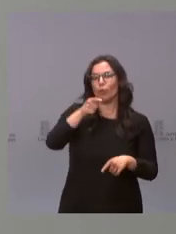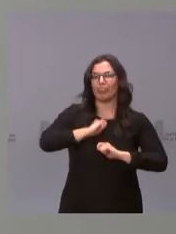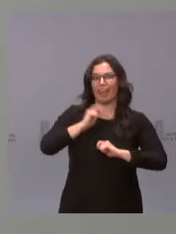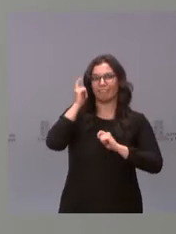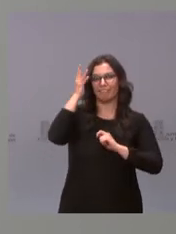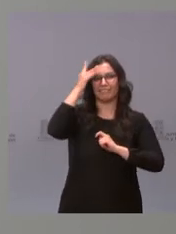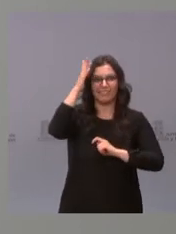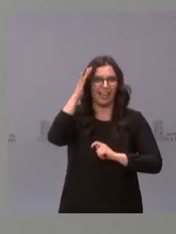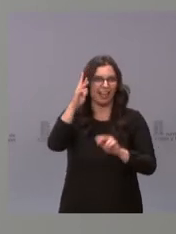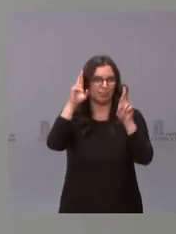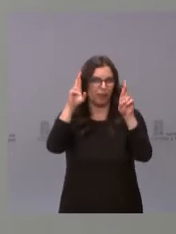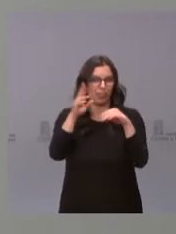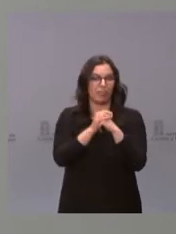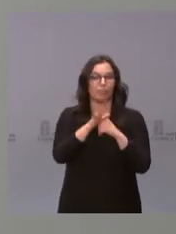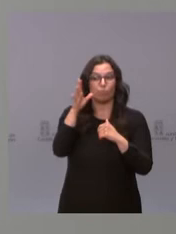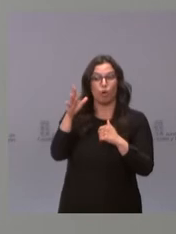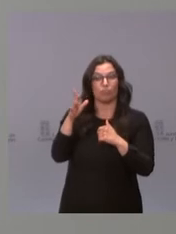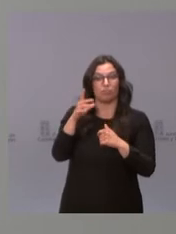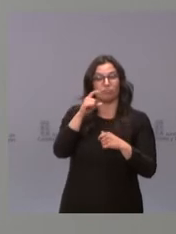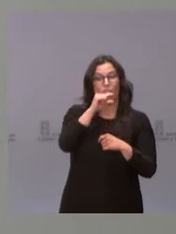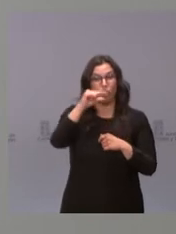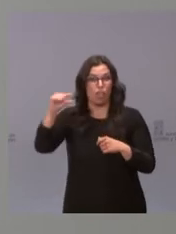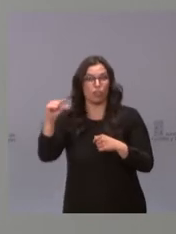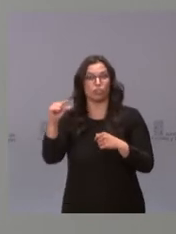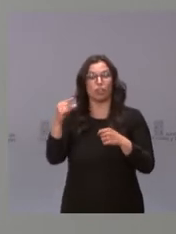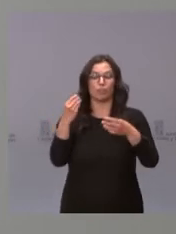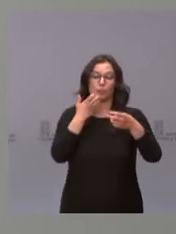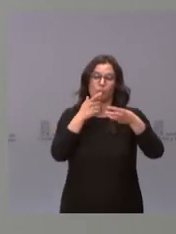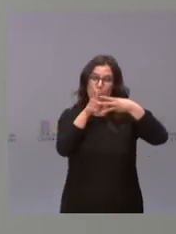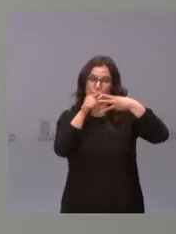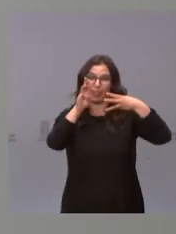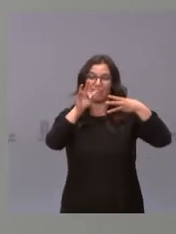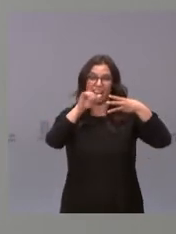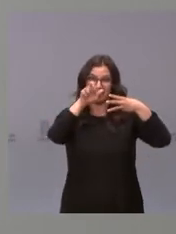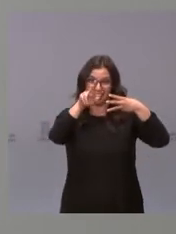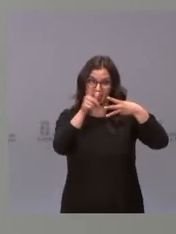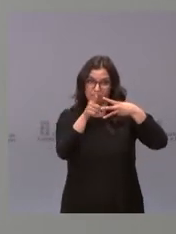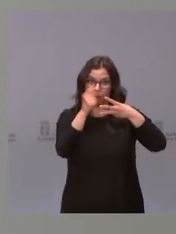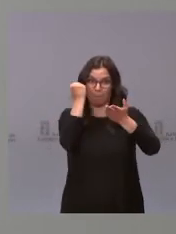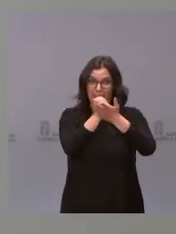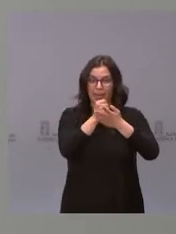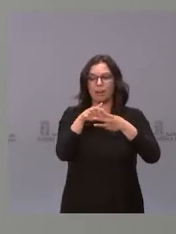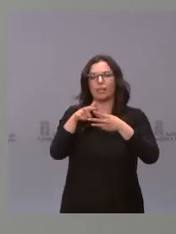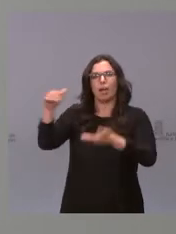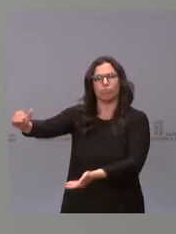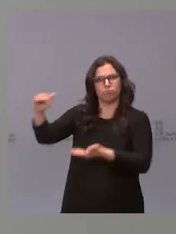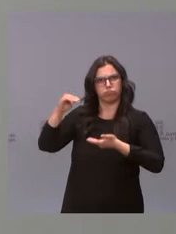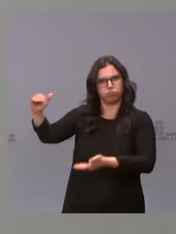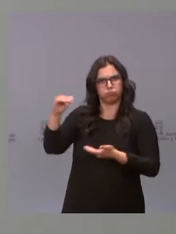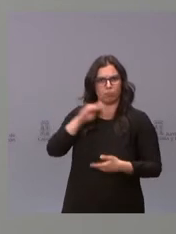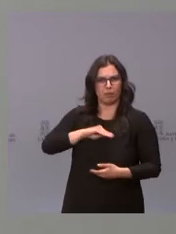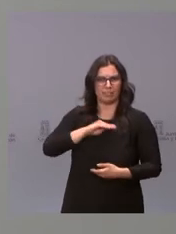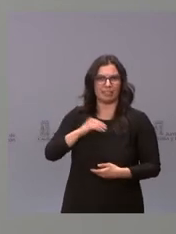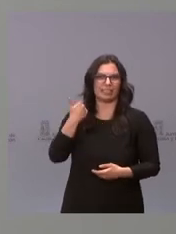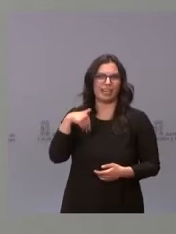Vamos a recibir muchas más vacunas de Pfizer. Pfizer ya ha hecho un adelanto de lo que